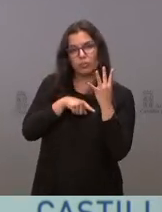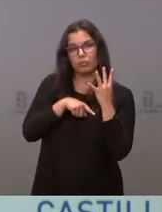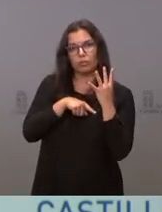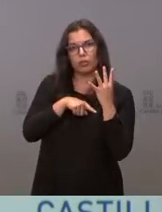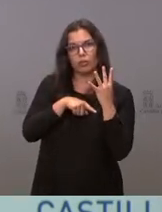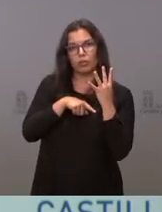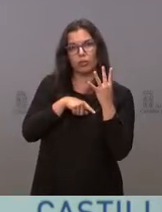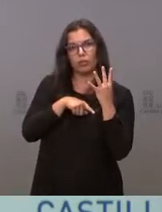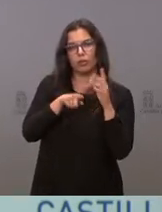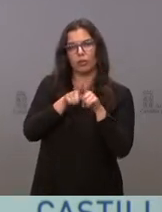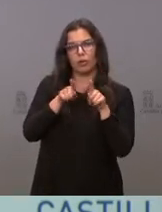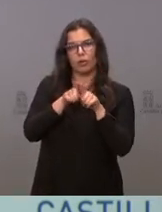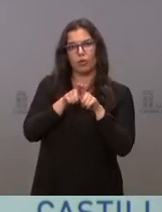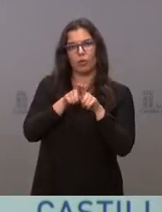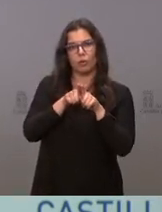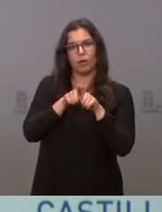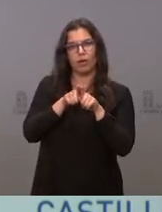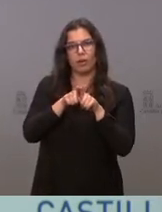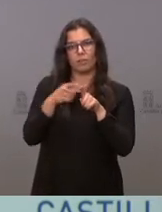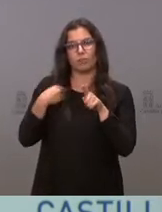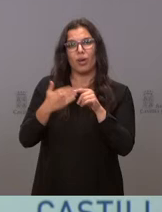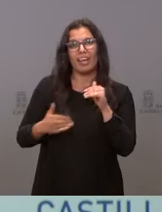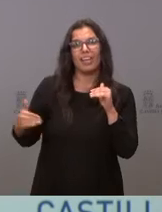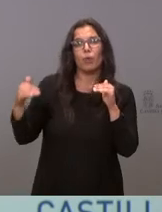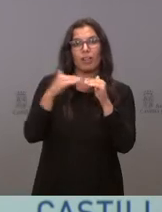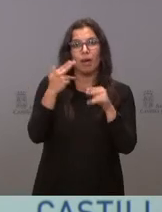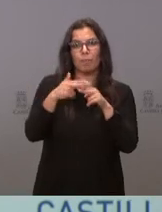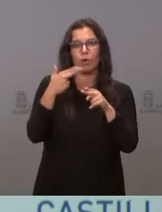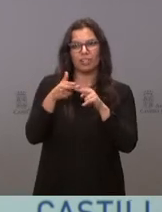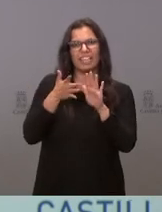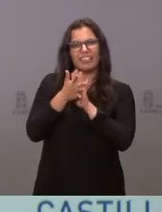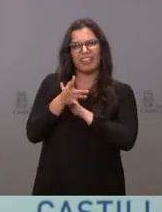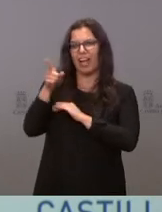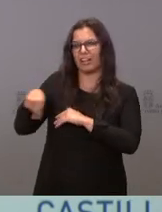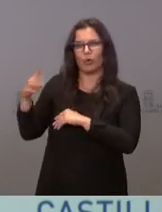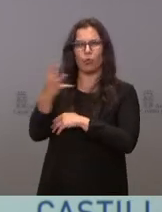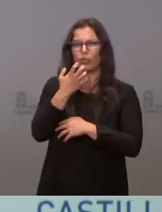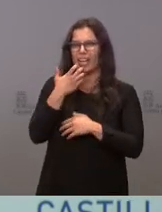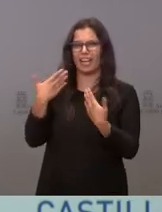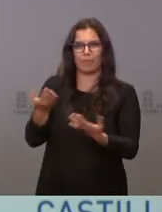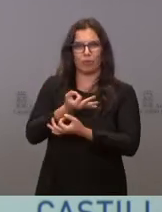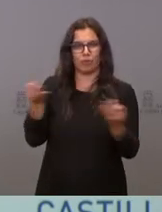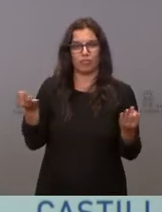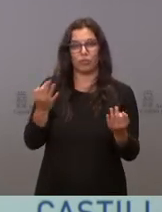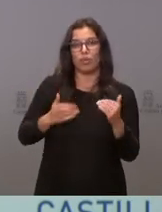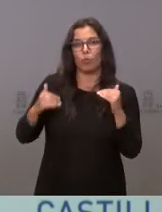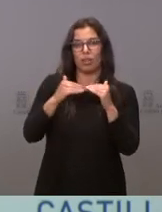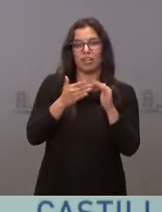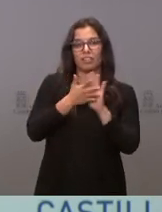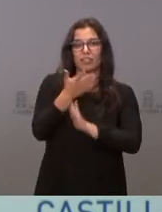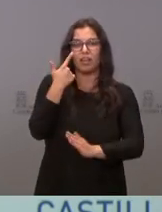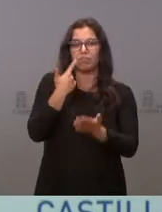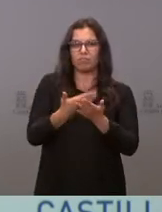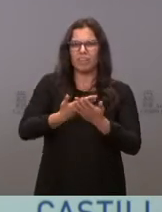significado real de qué significa la igualdad en la política. La igualdad es demostrar con hechos la